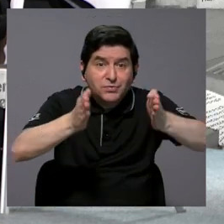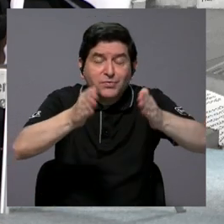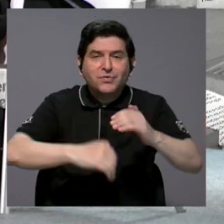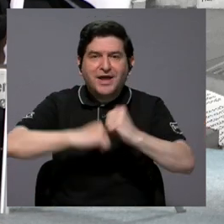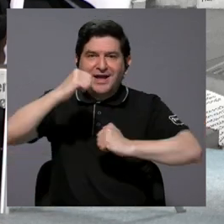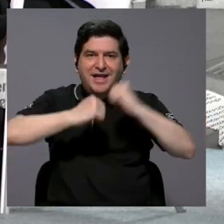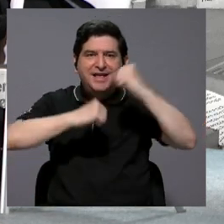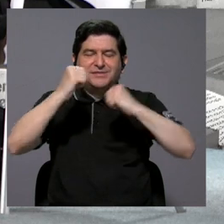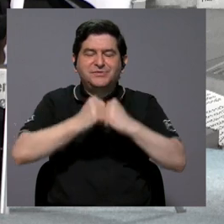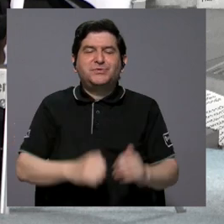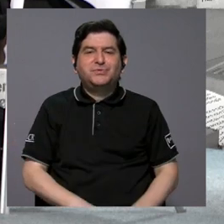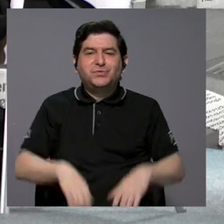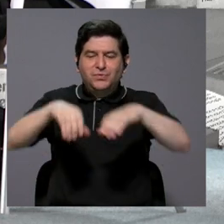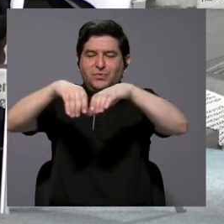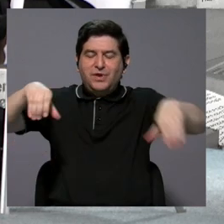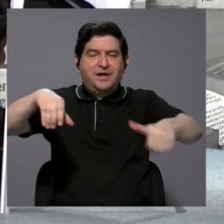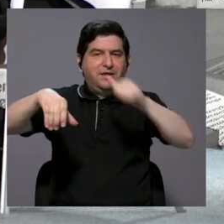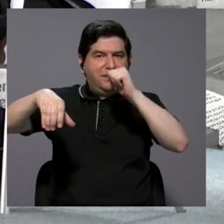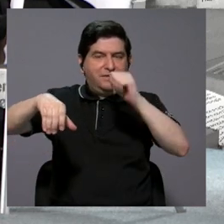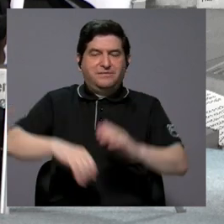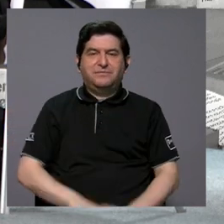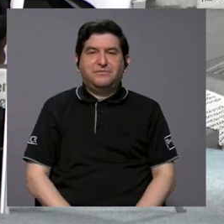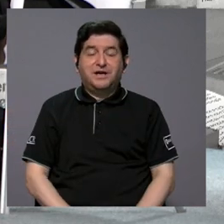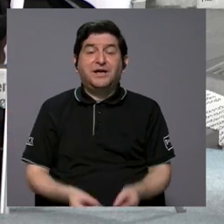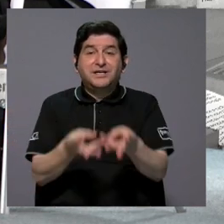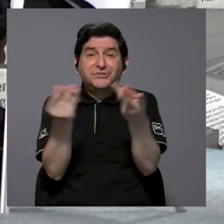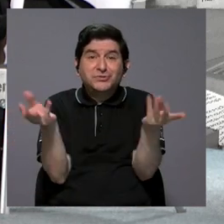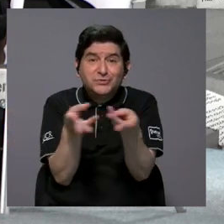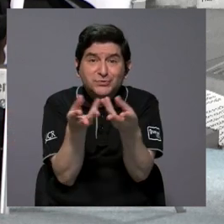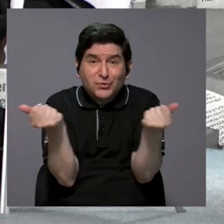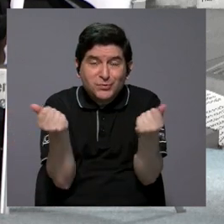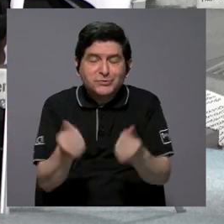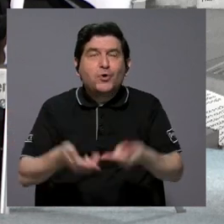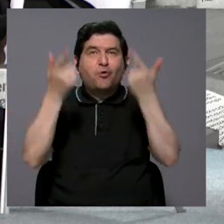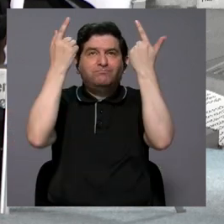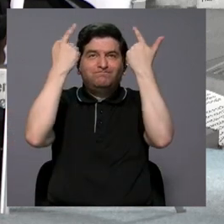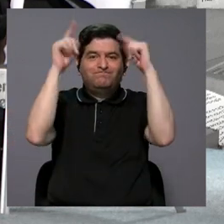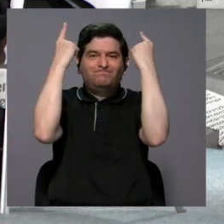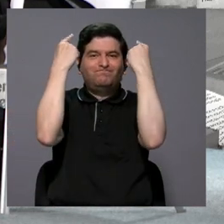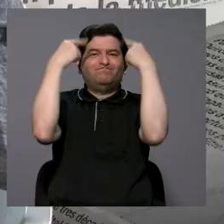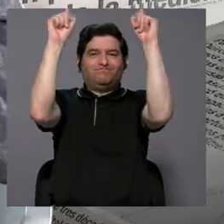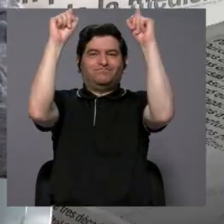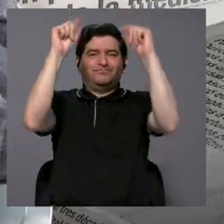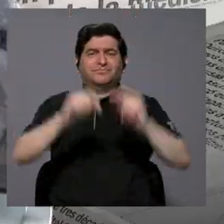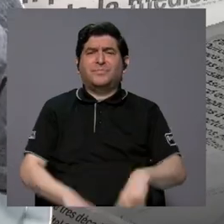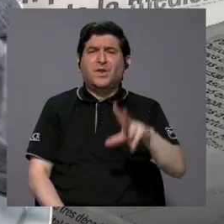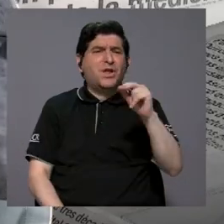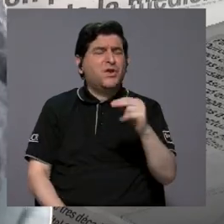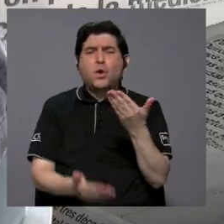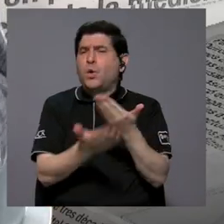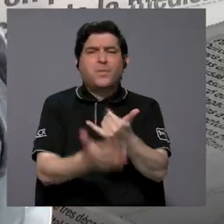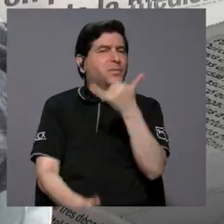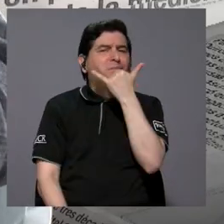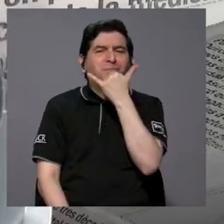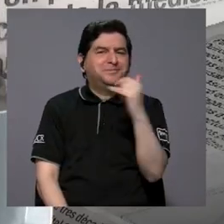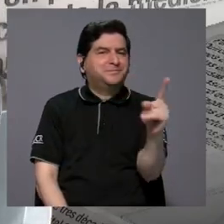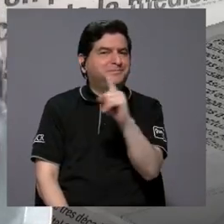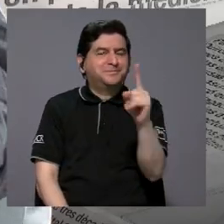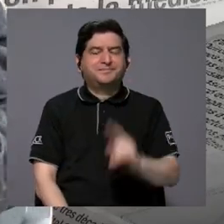para la infraestructura hidráulica. Son las soluciones eficaces, no la prueba y error.